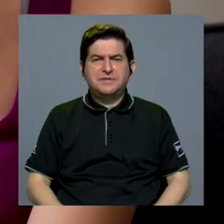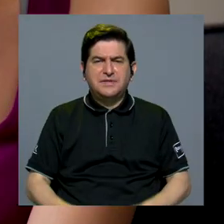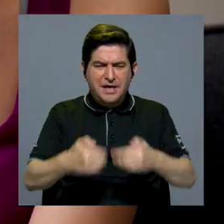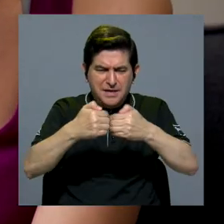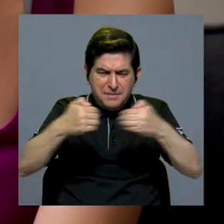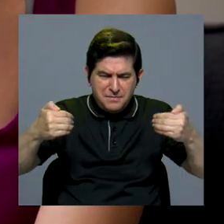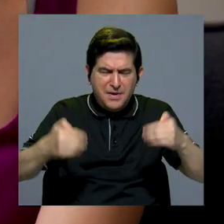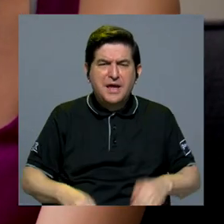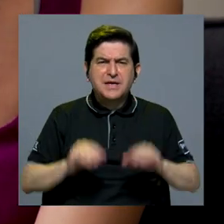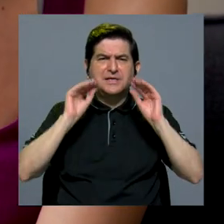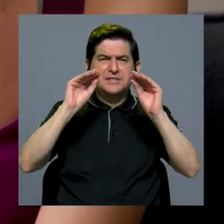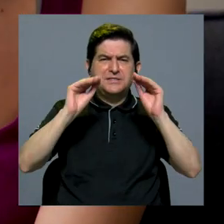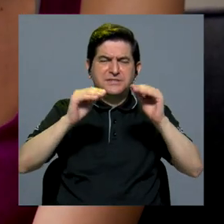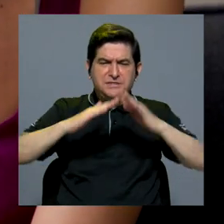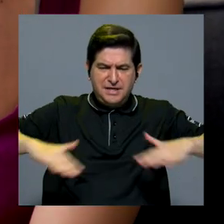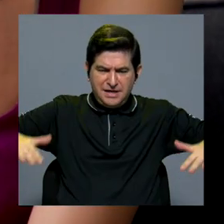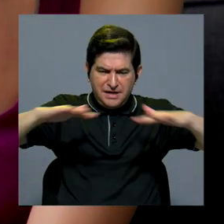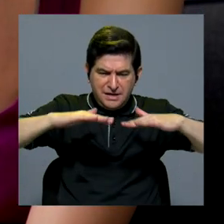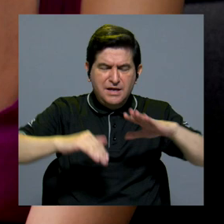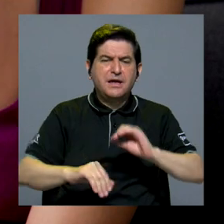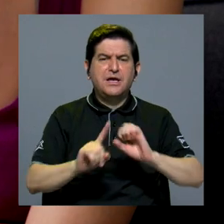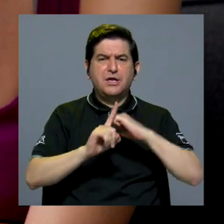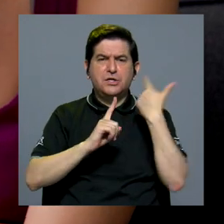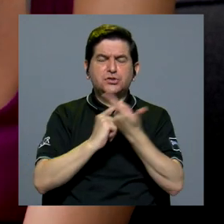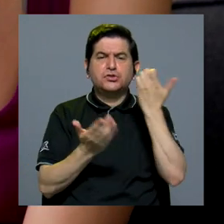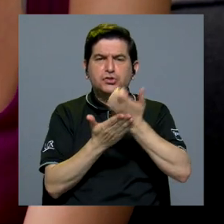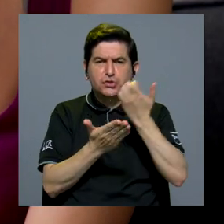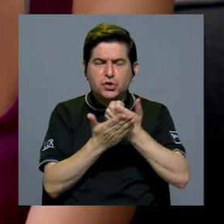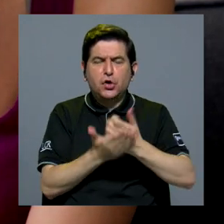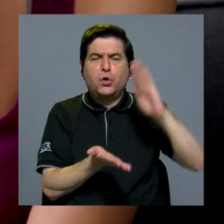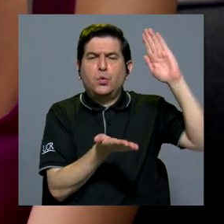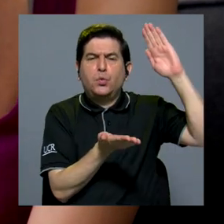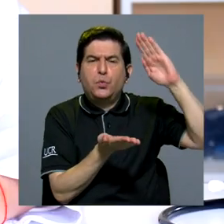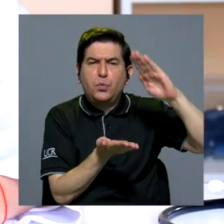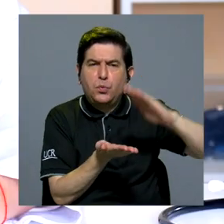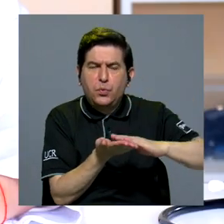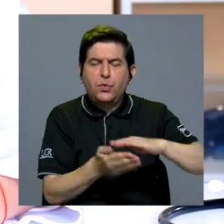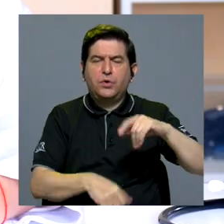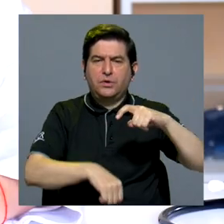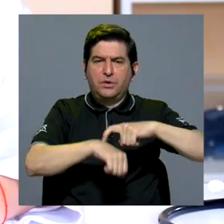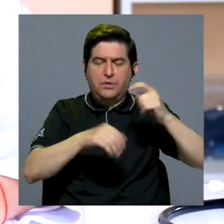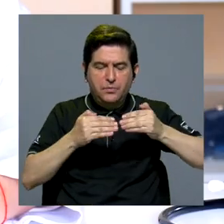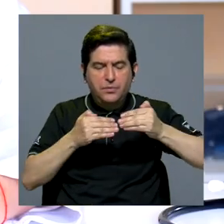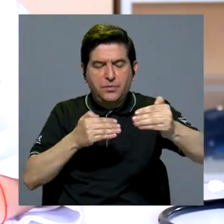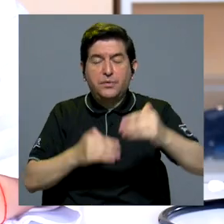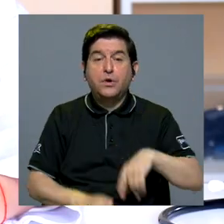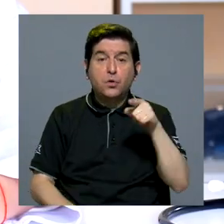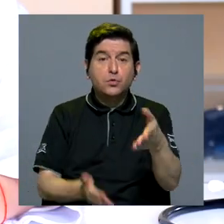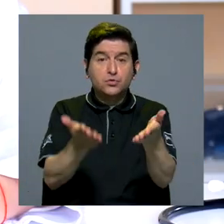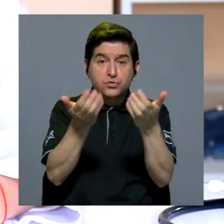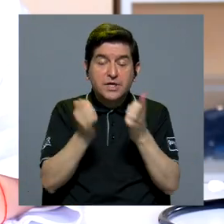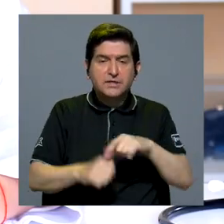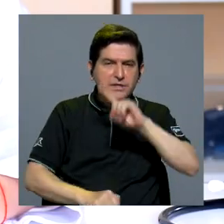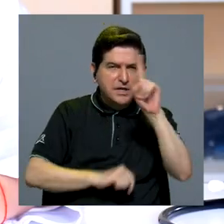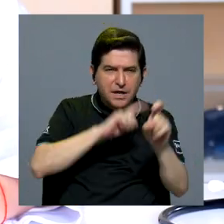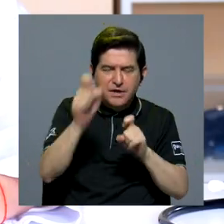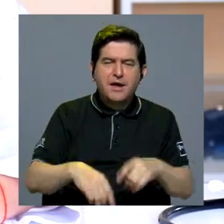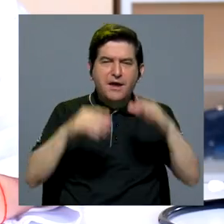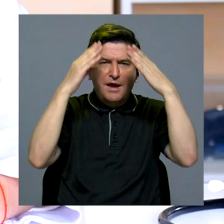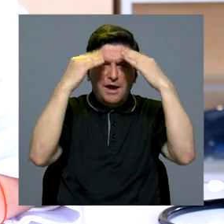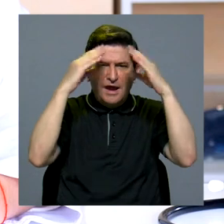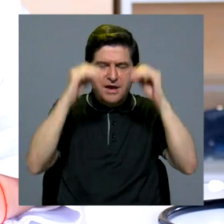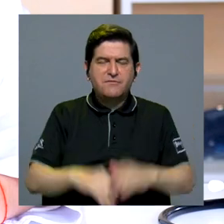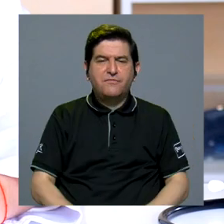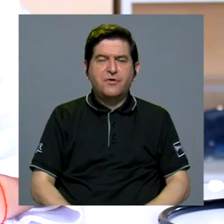reconocen que las brechas educativas, geográficas y socioeconómicas han disminuido en el tiempo. Si usted